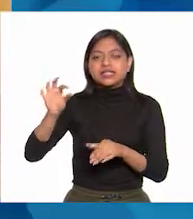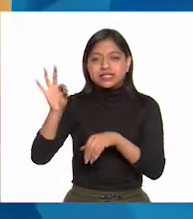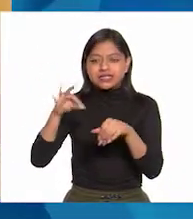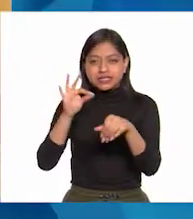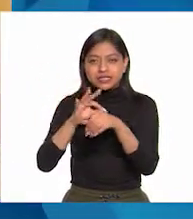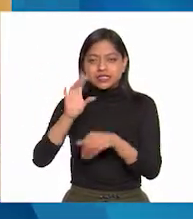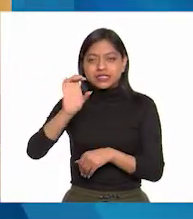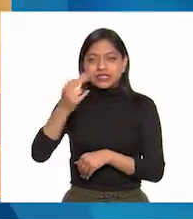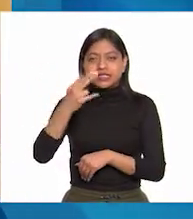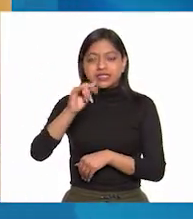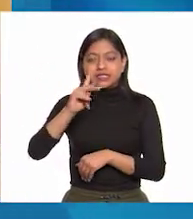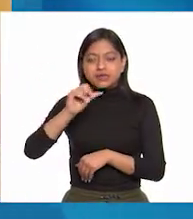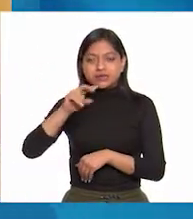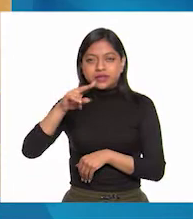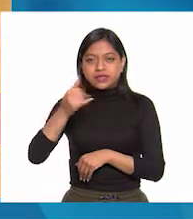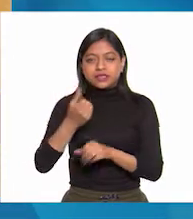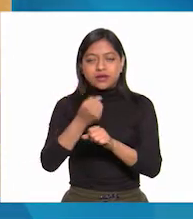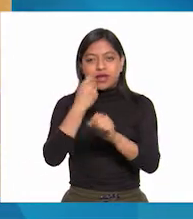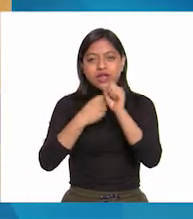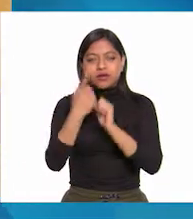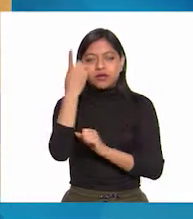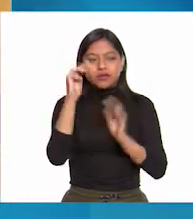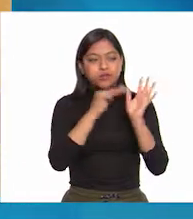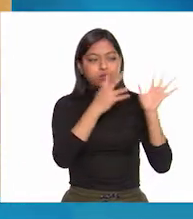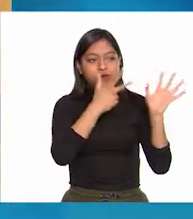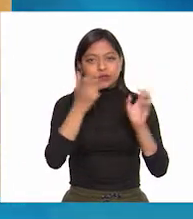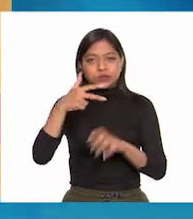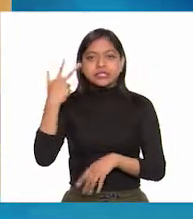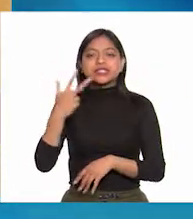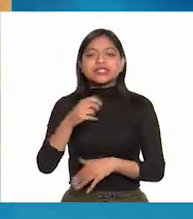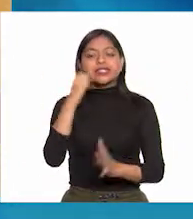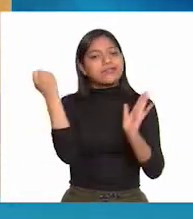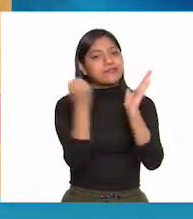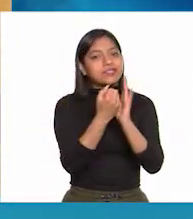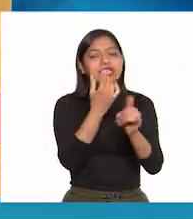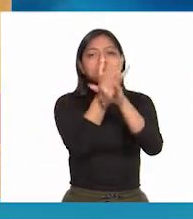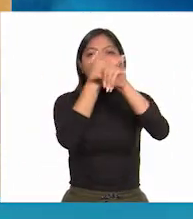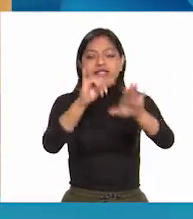1813, que emitió la declaración de independencia.